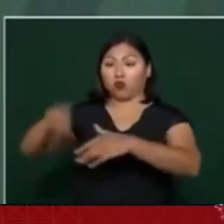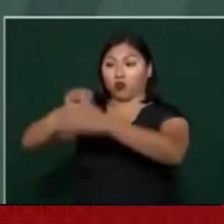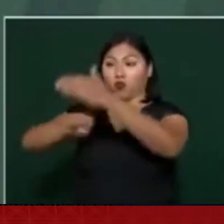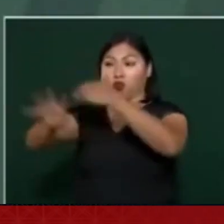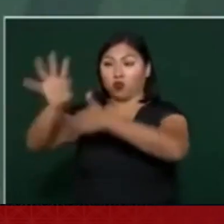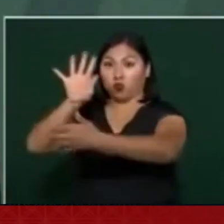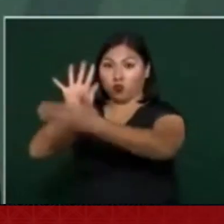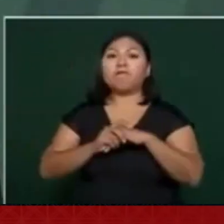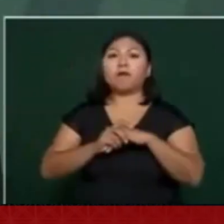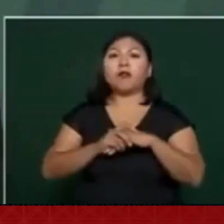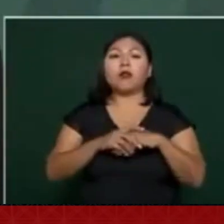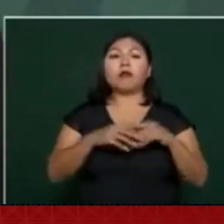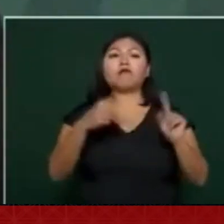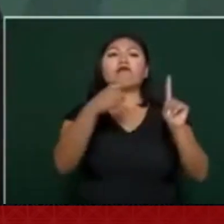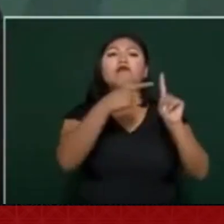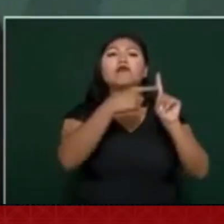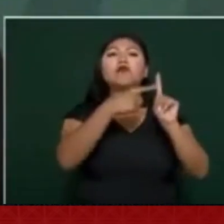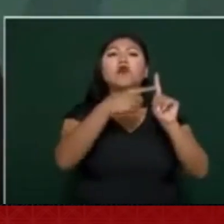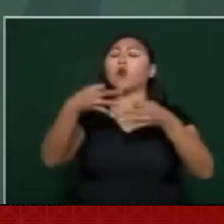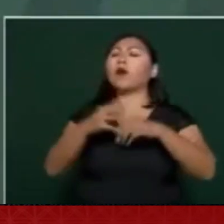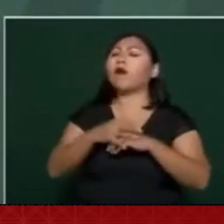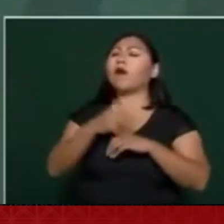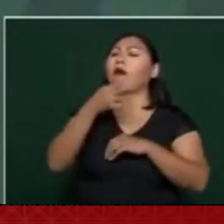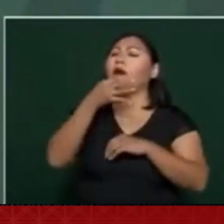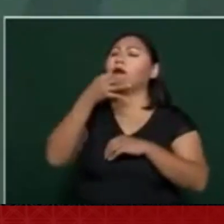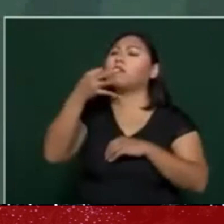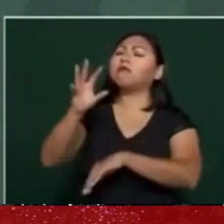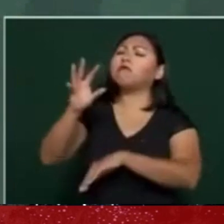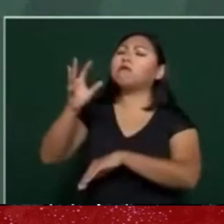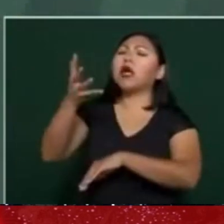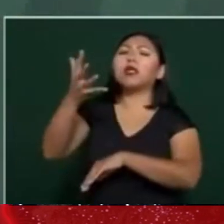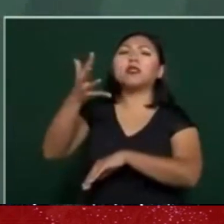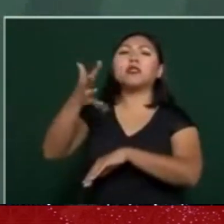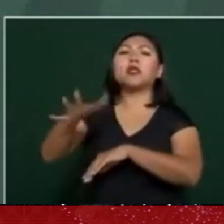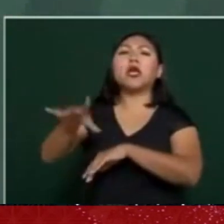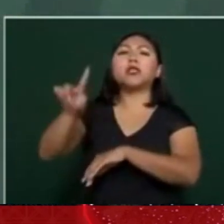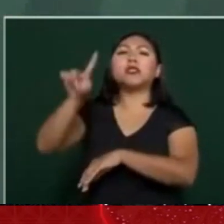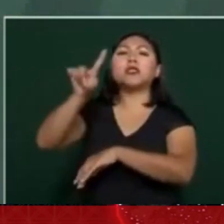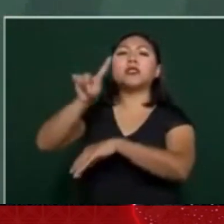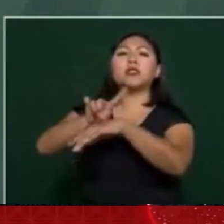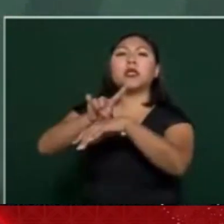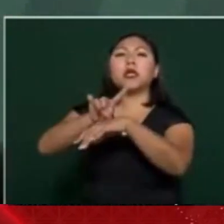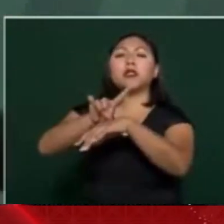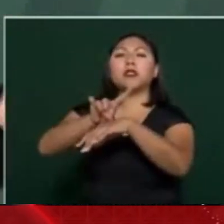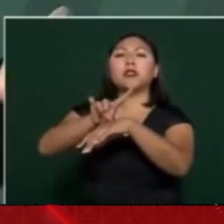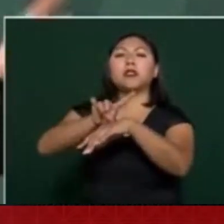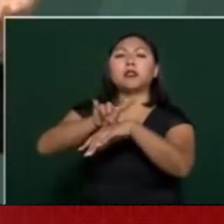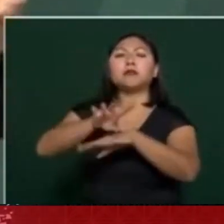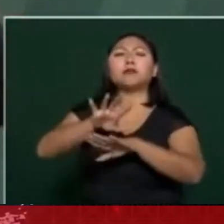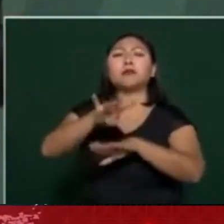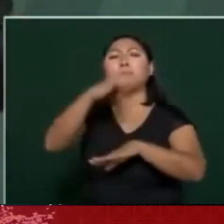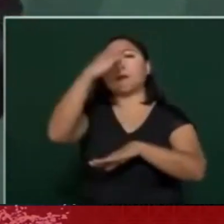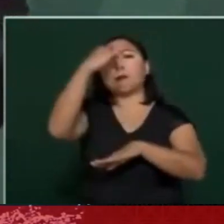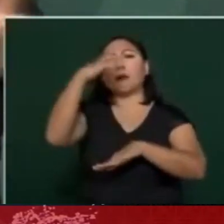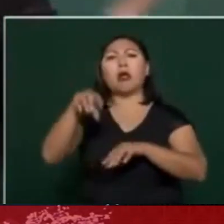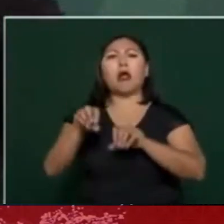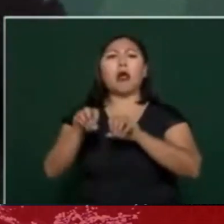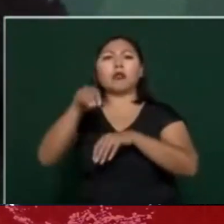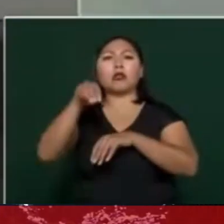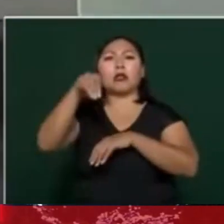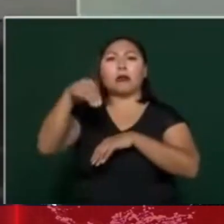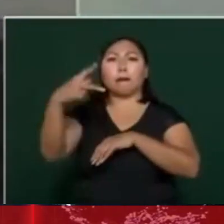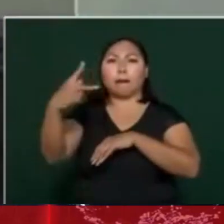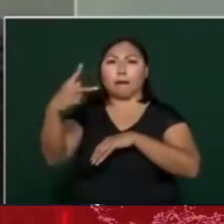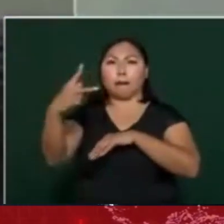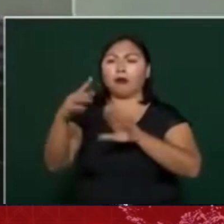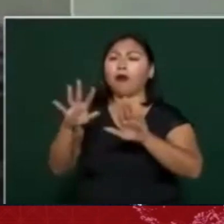el juez le dio 10 días de plazo al Ministerio Público para que demostrara